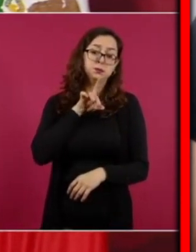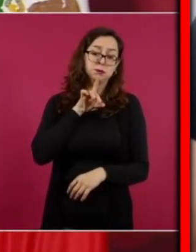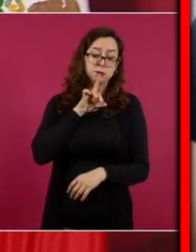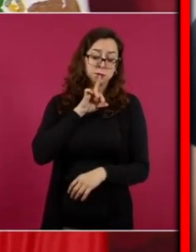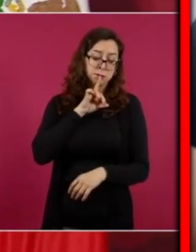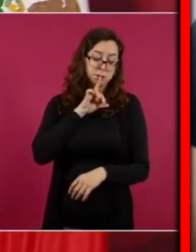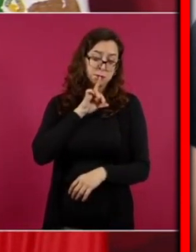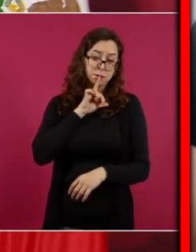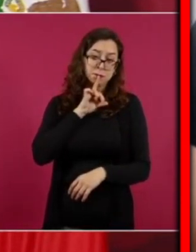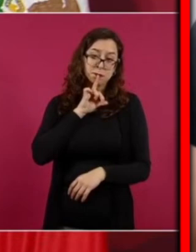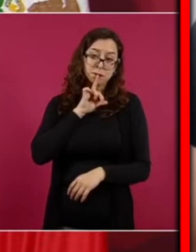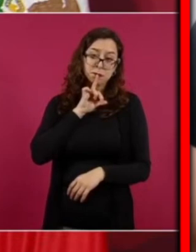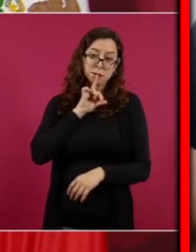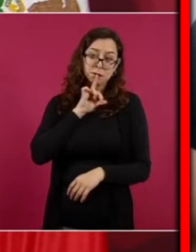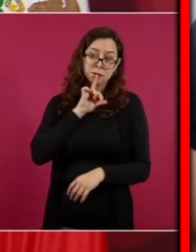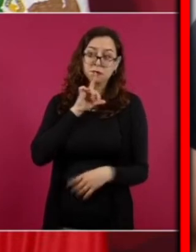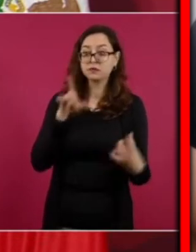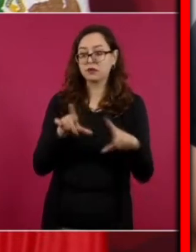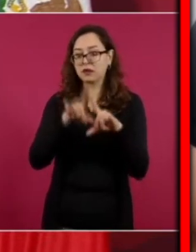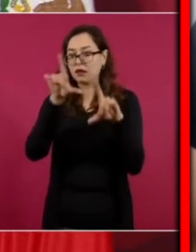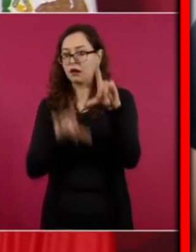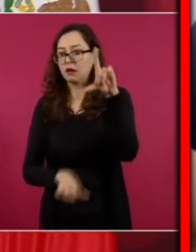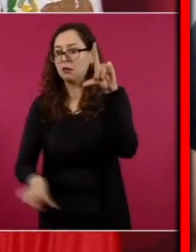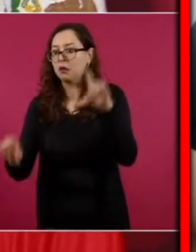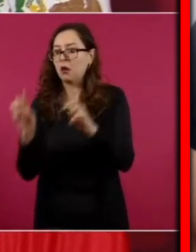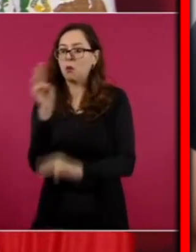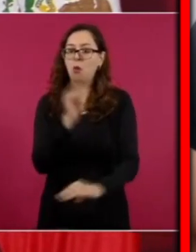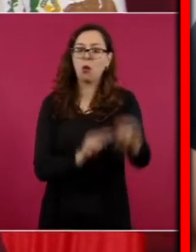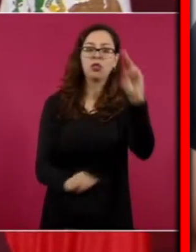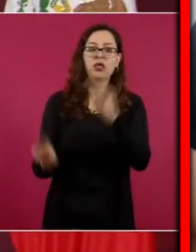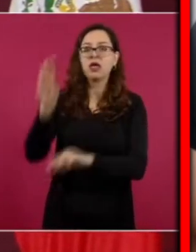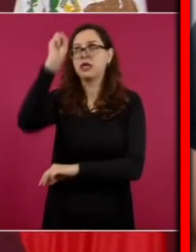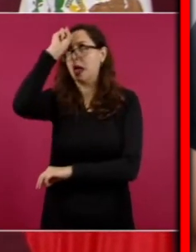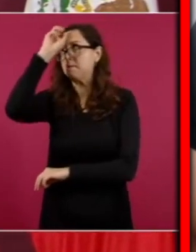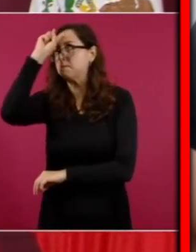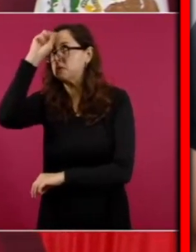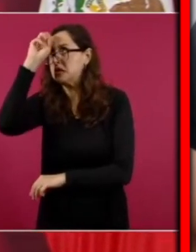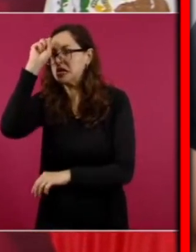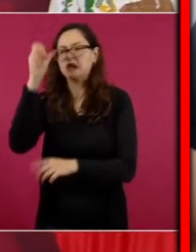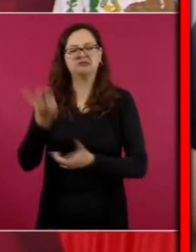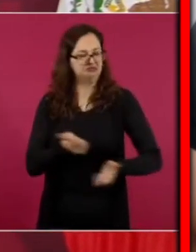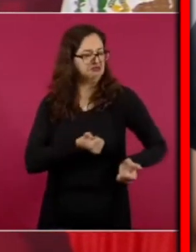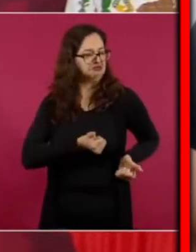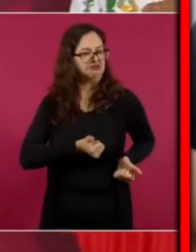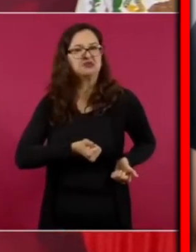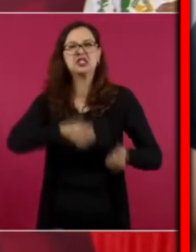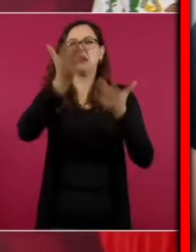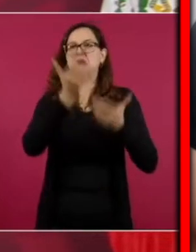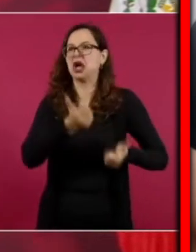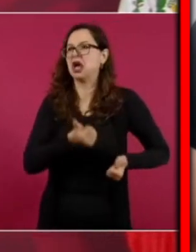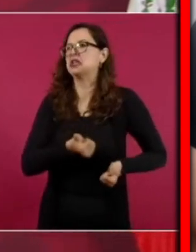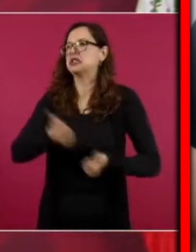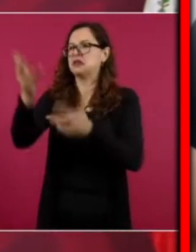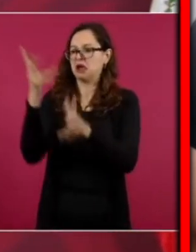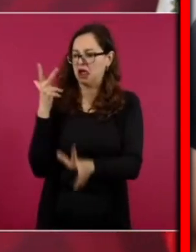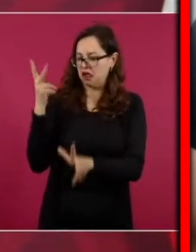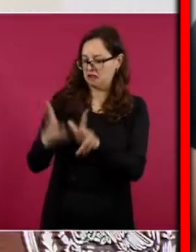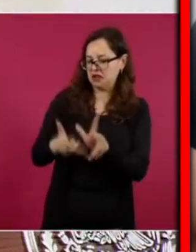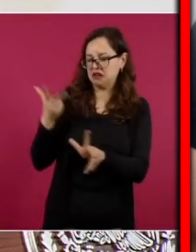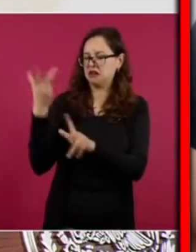las minas de la nación no se tocan los ferrocarriles nacionales no se tocan